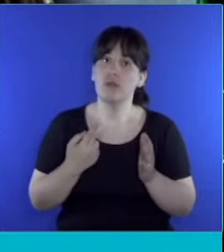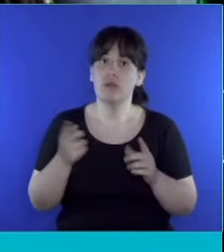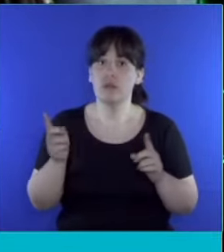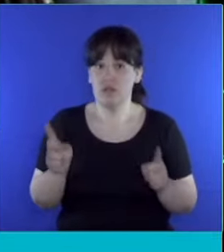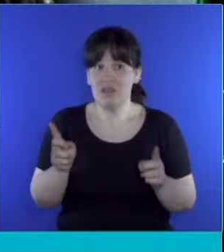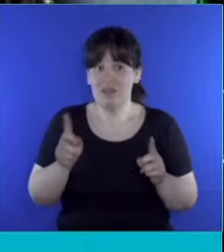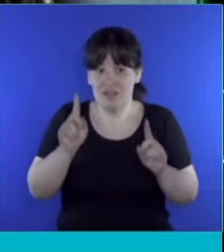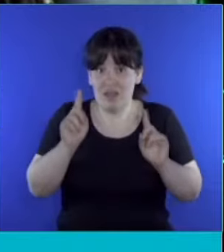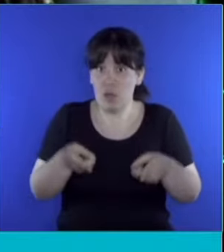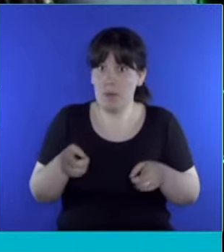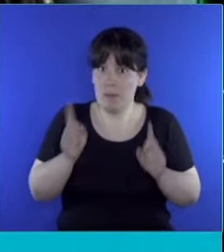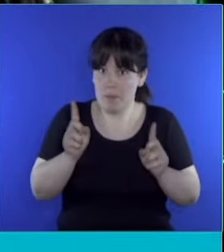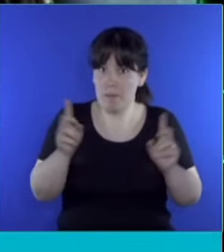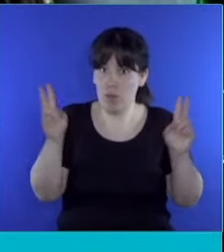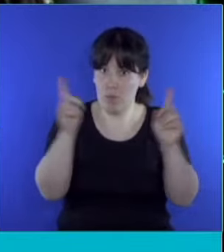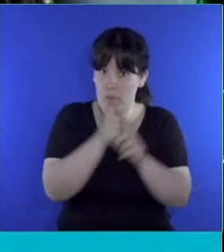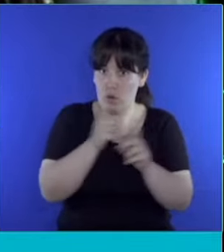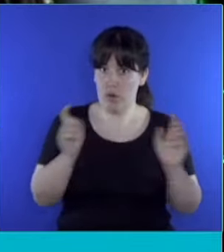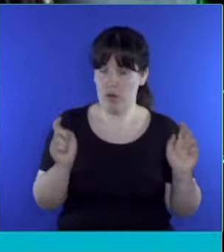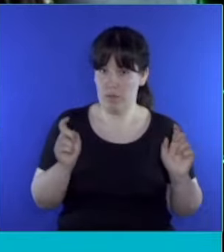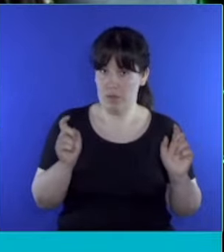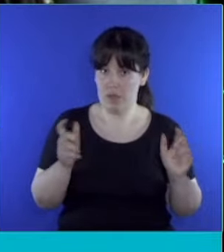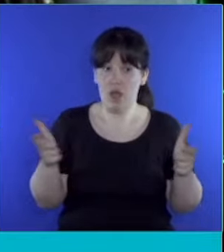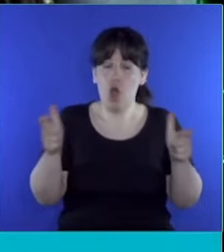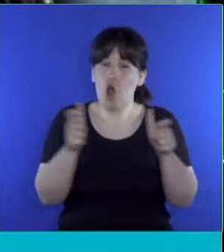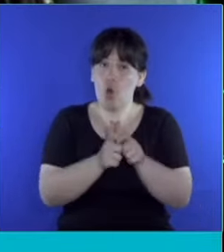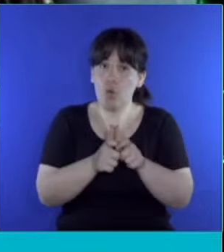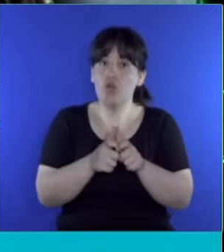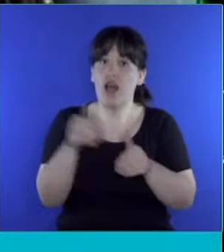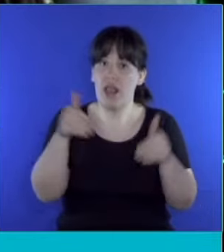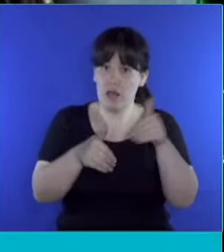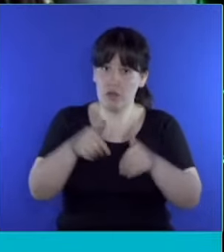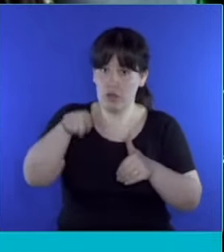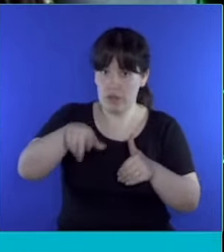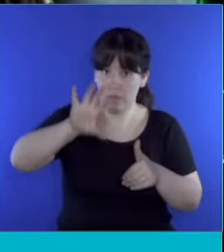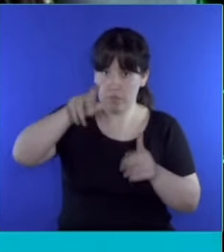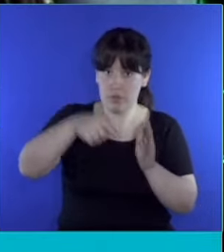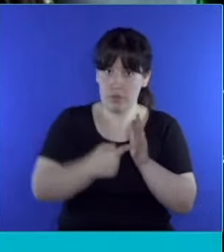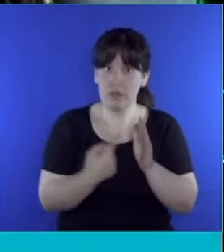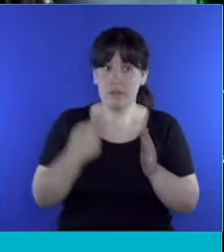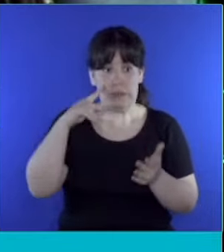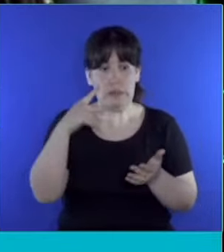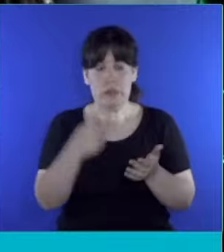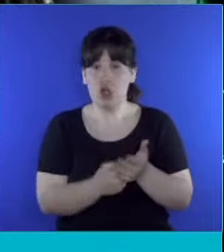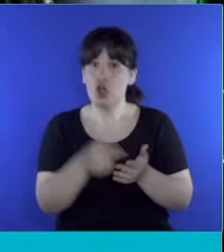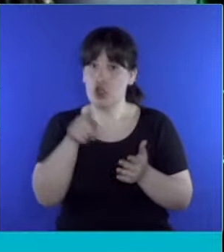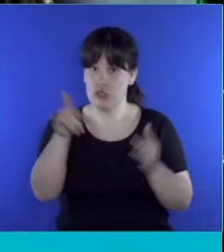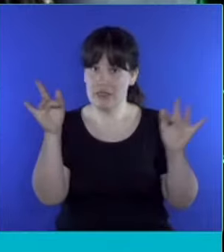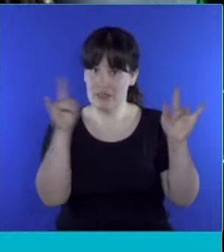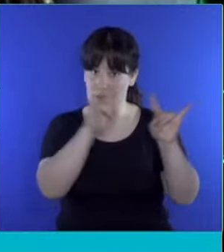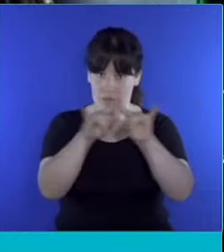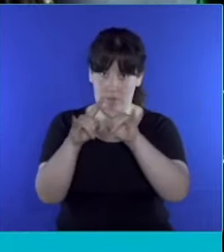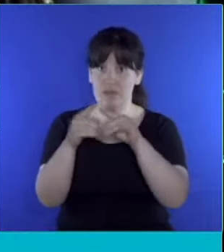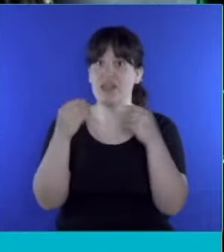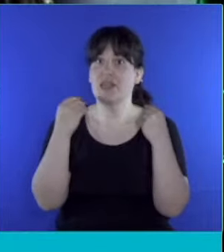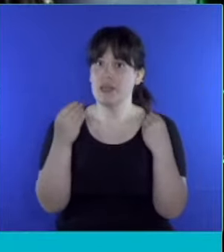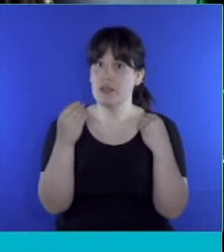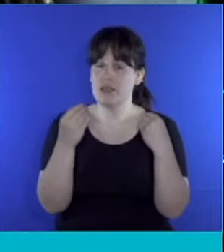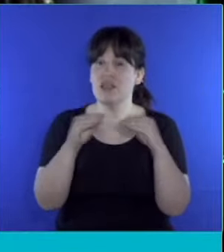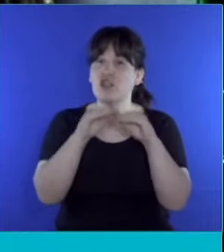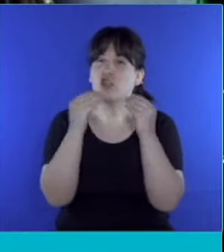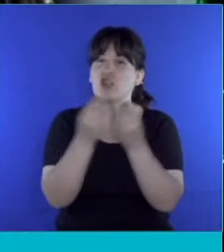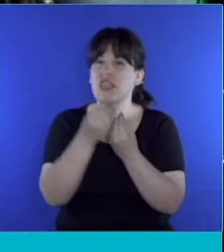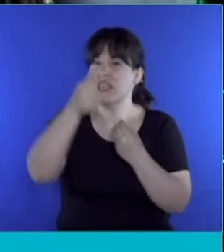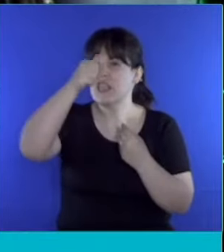exentos de ese problema. La Junta Electoral de la provincia de Buenos Aires hoy reconoce en su sitio web la existencia de